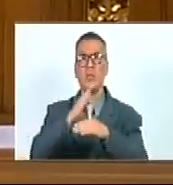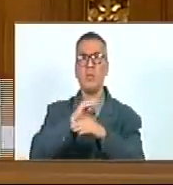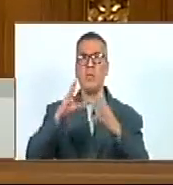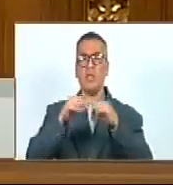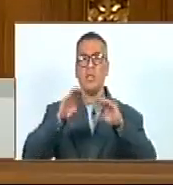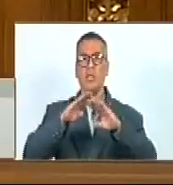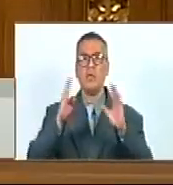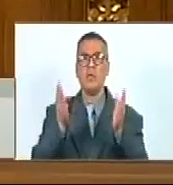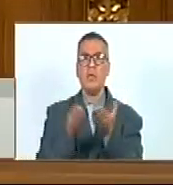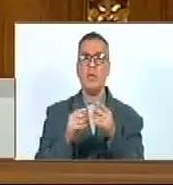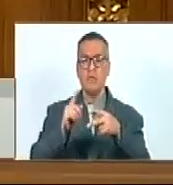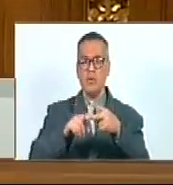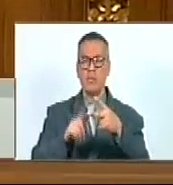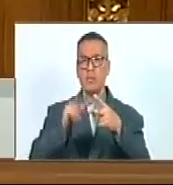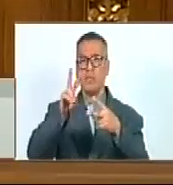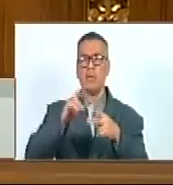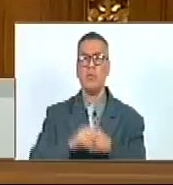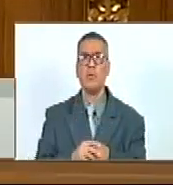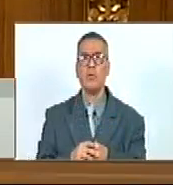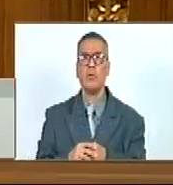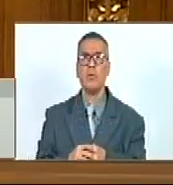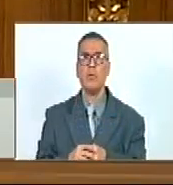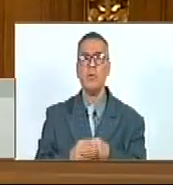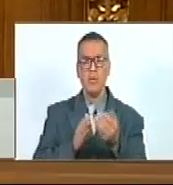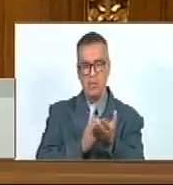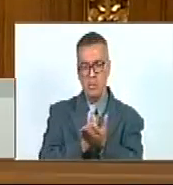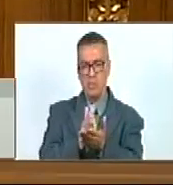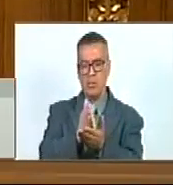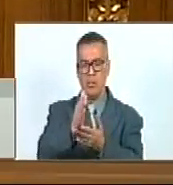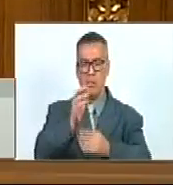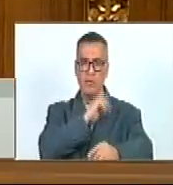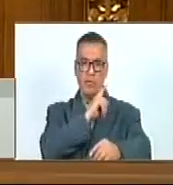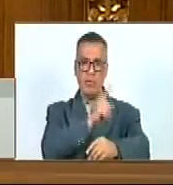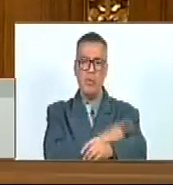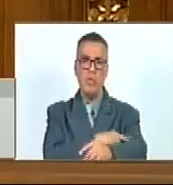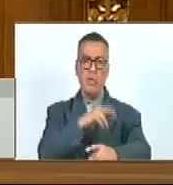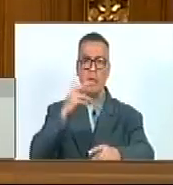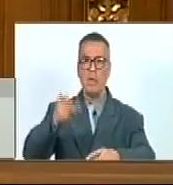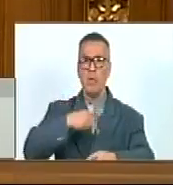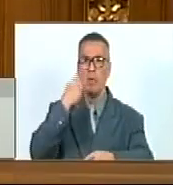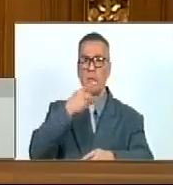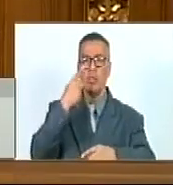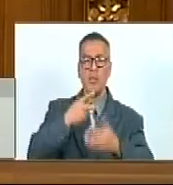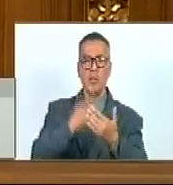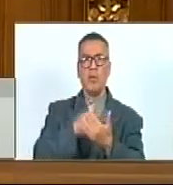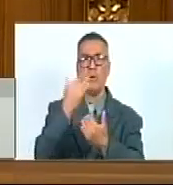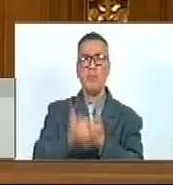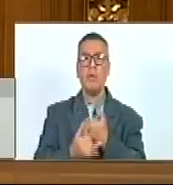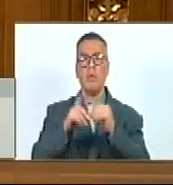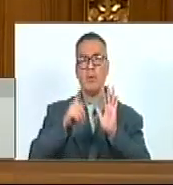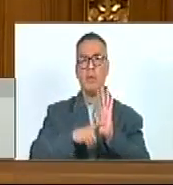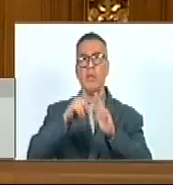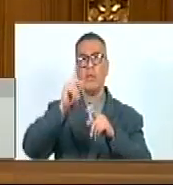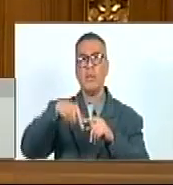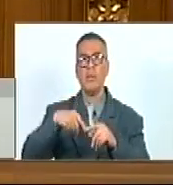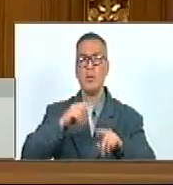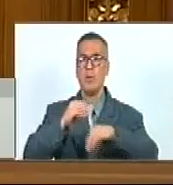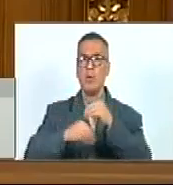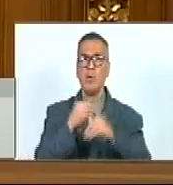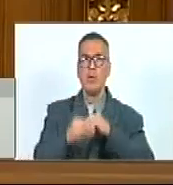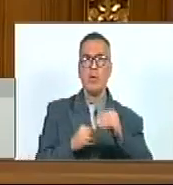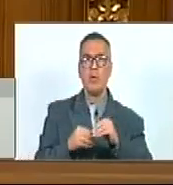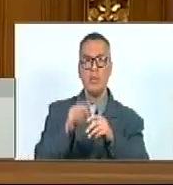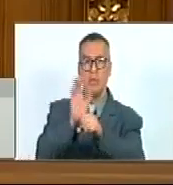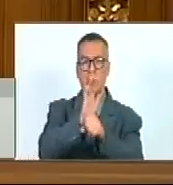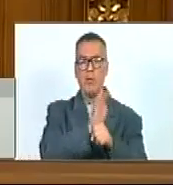Nivel Mundial Segundo Continuar Fortaleciendo Las Políticas Planes Y Programas Dirigidos A